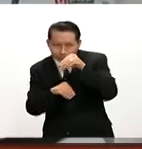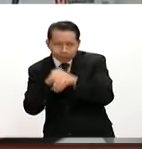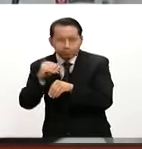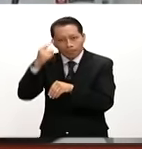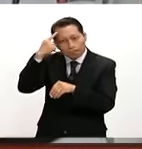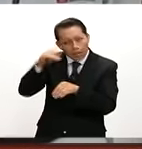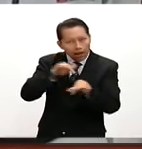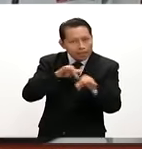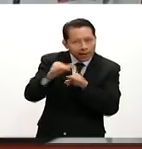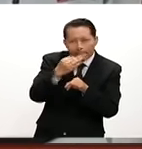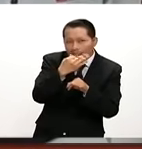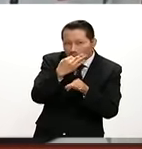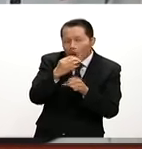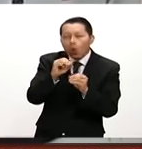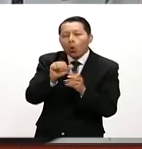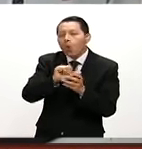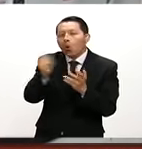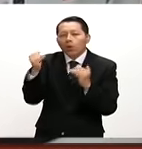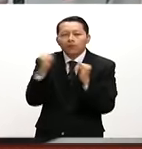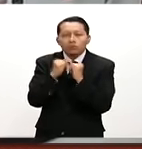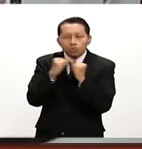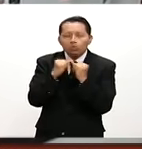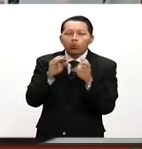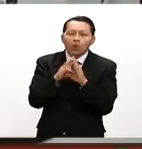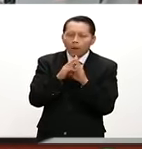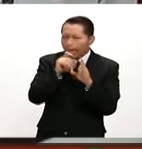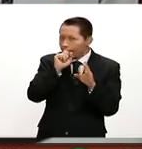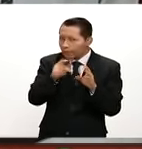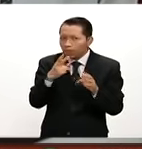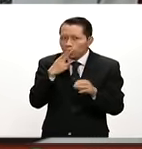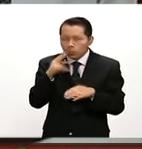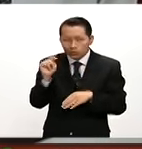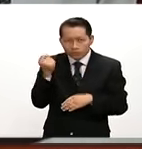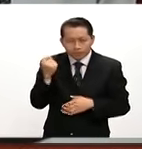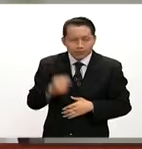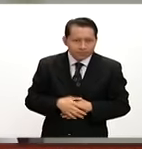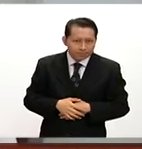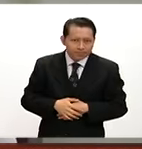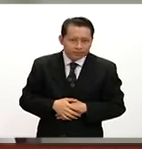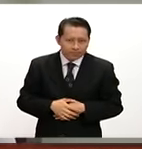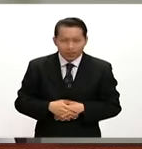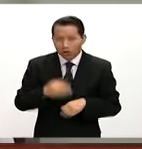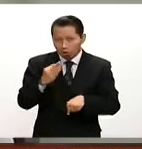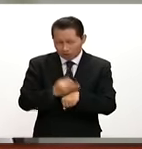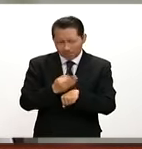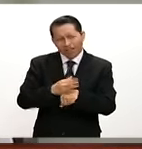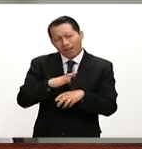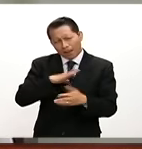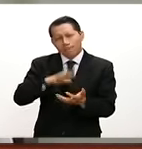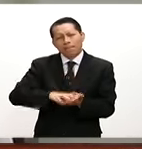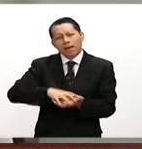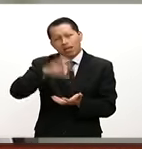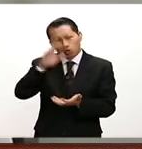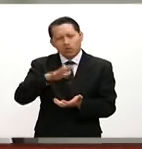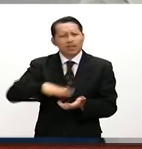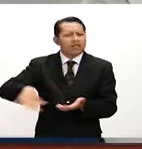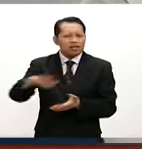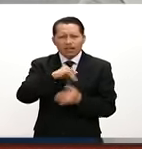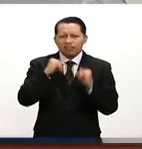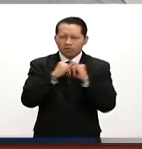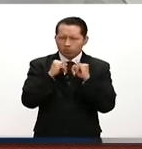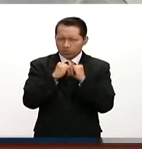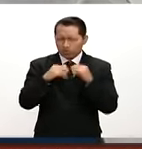al trabajo médico o hay otras instituciones que ya estén con este uso de tecnología? En la actualidad ya la mayoría de las instituciones que